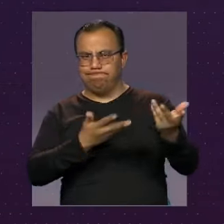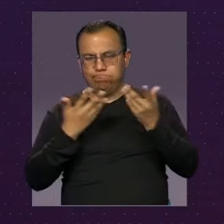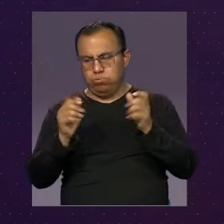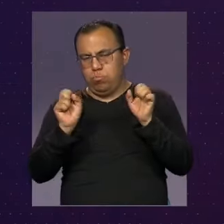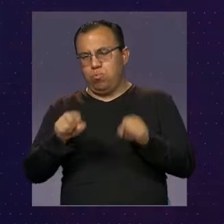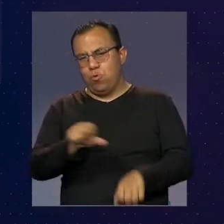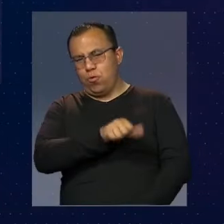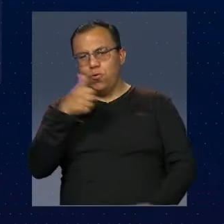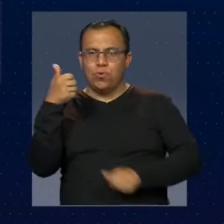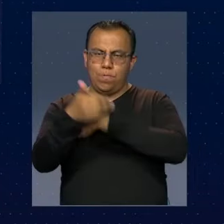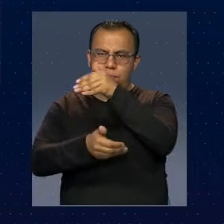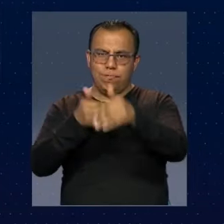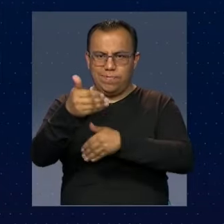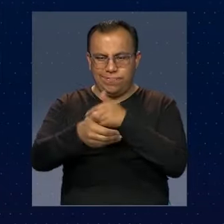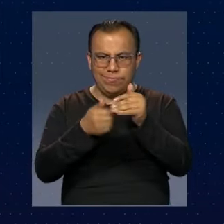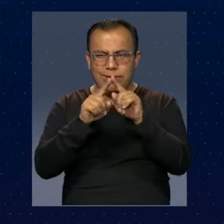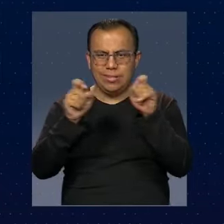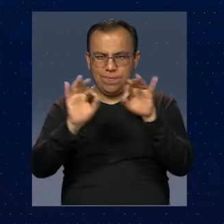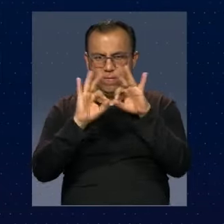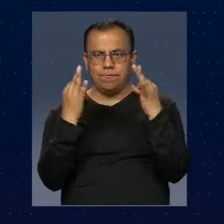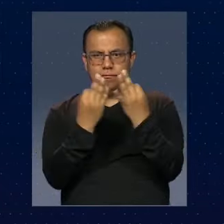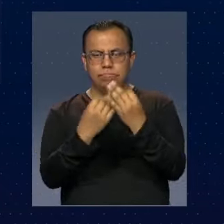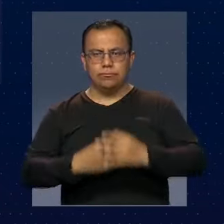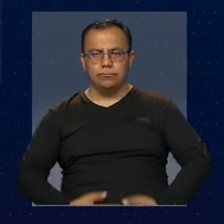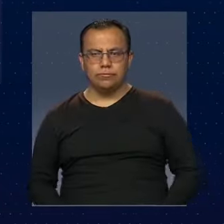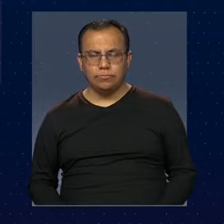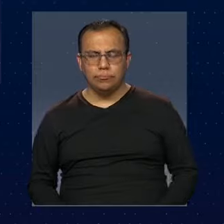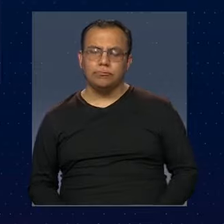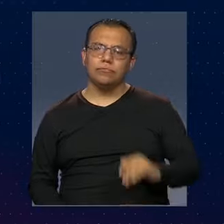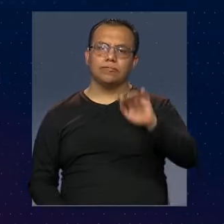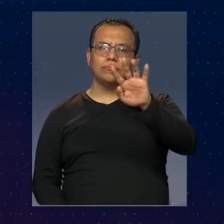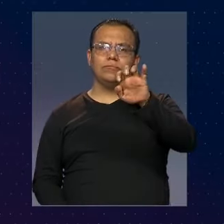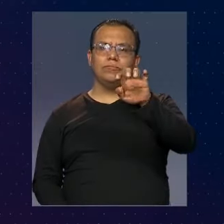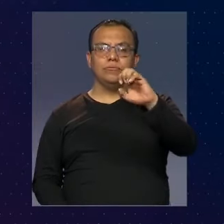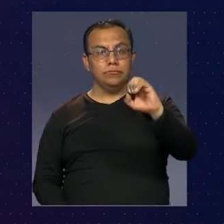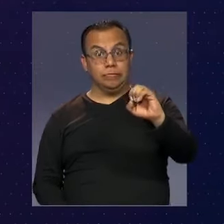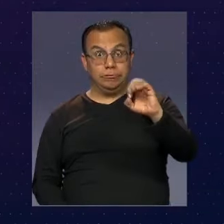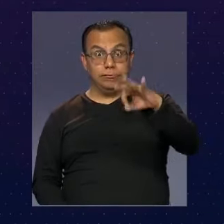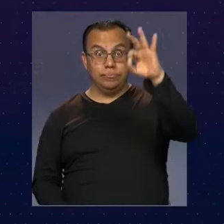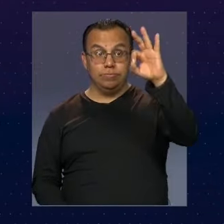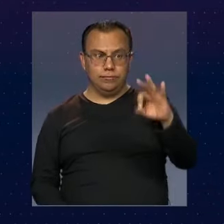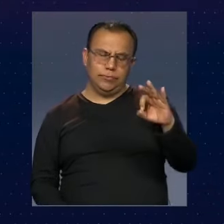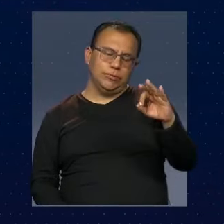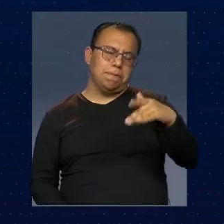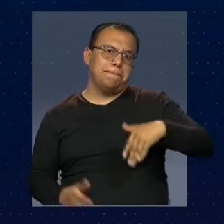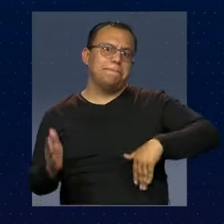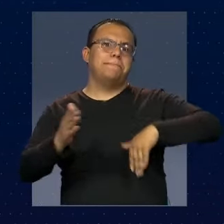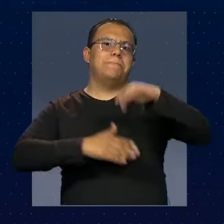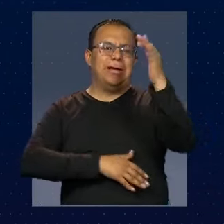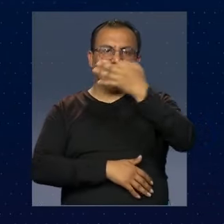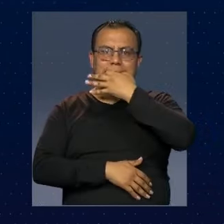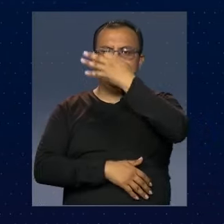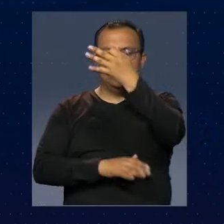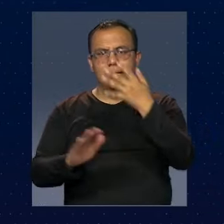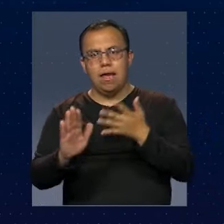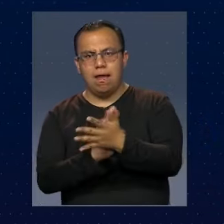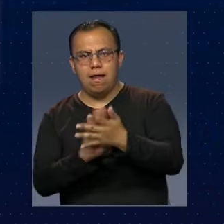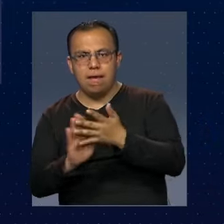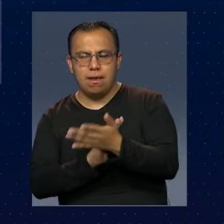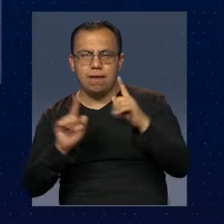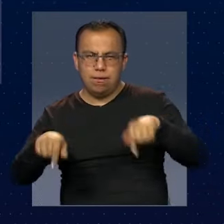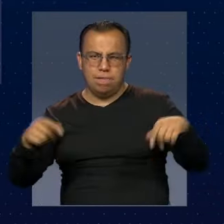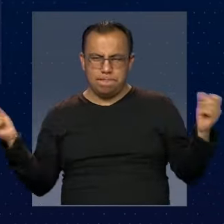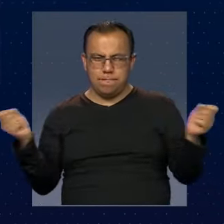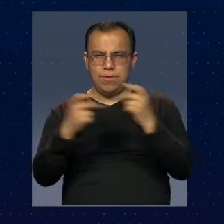dar los fragmentamientos de la unidad familiar. Como el 90% o más de denuncias que se hacen de